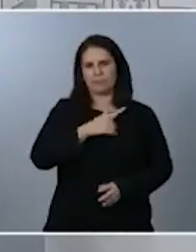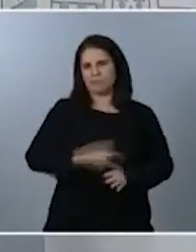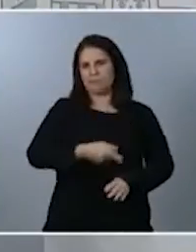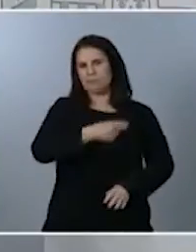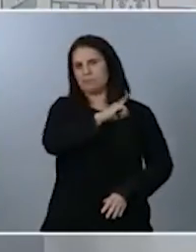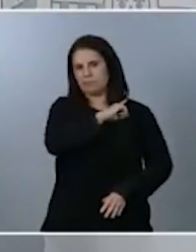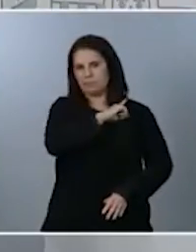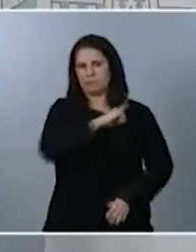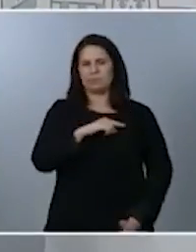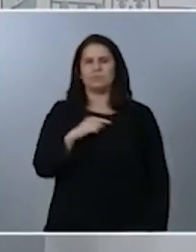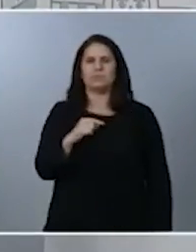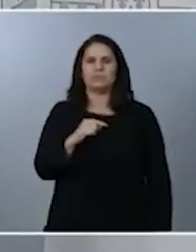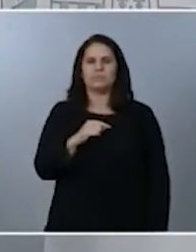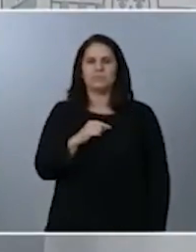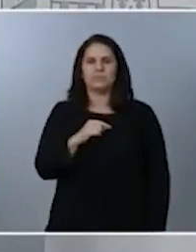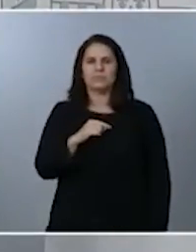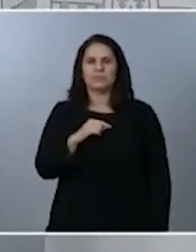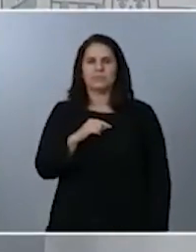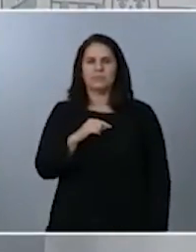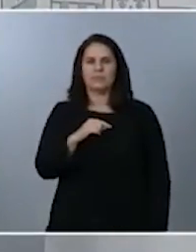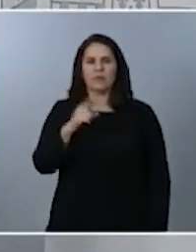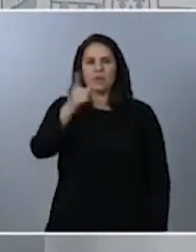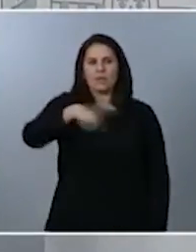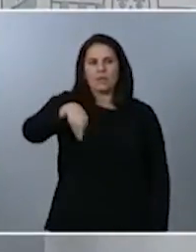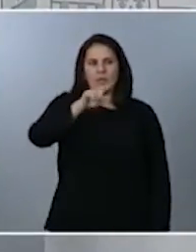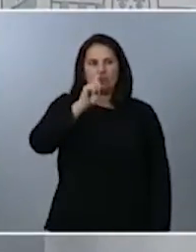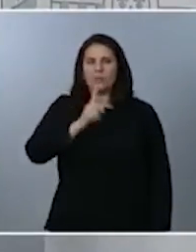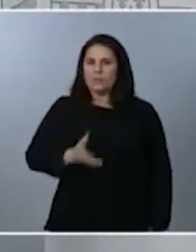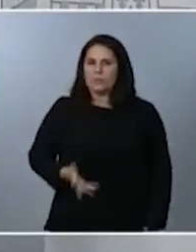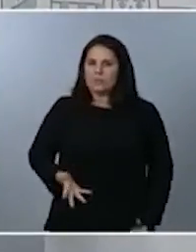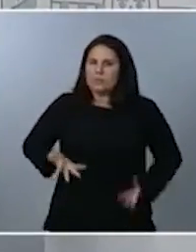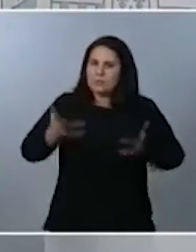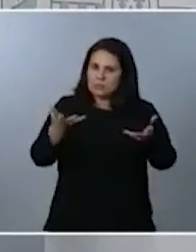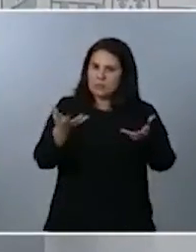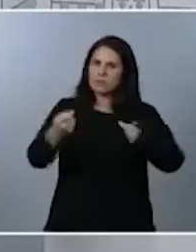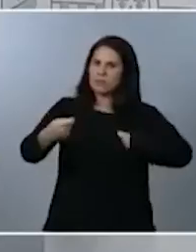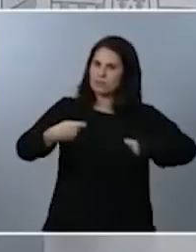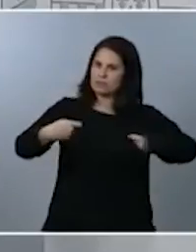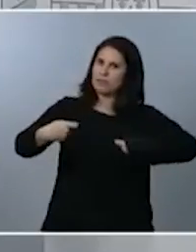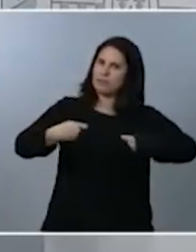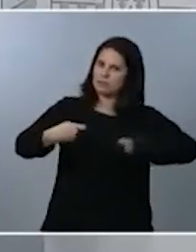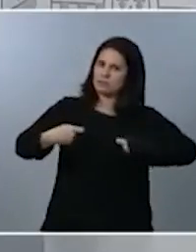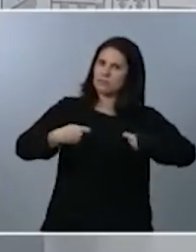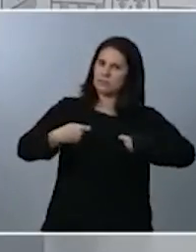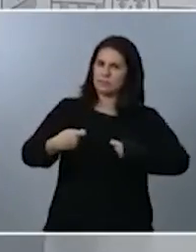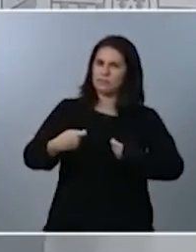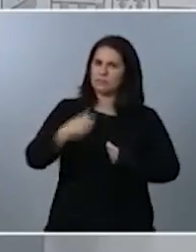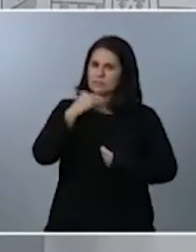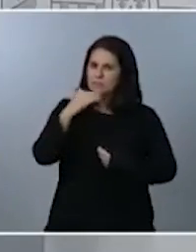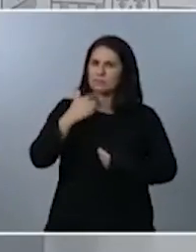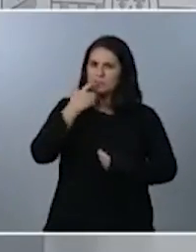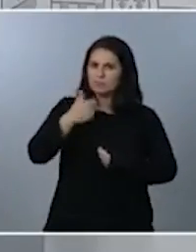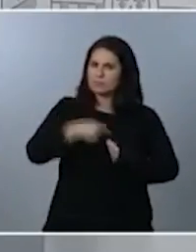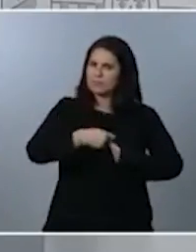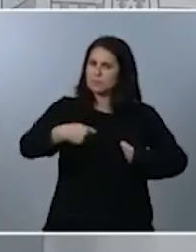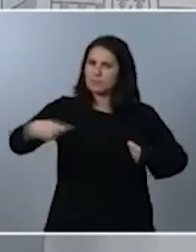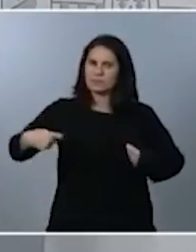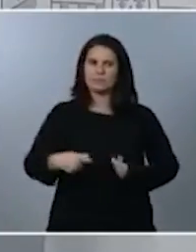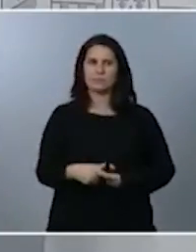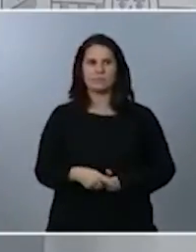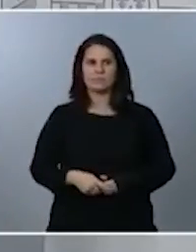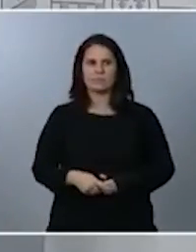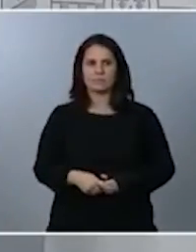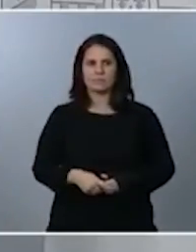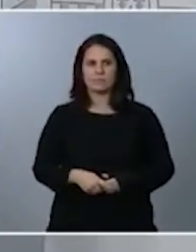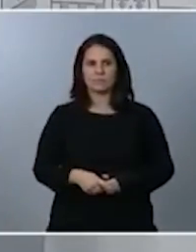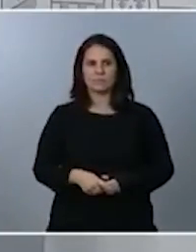extensos esos seis meses y están dispuestos a negociar esa duración. Y quería también preguntarle